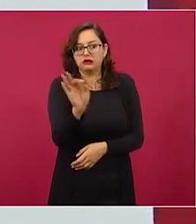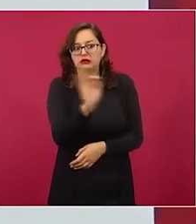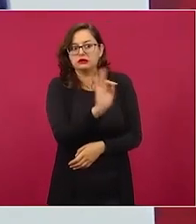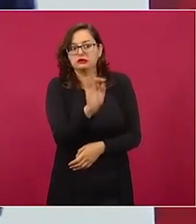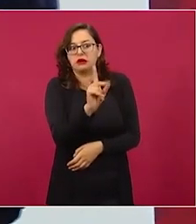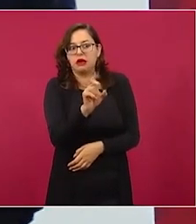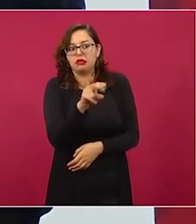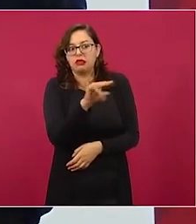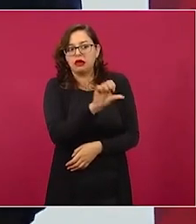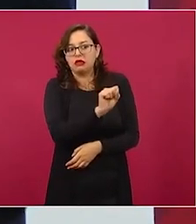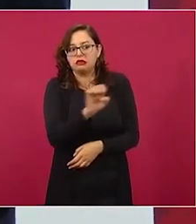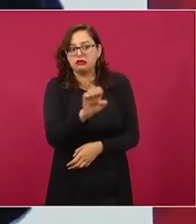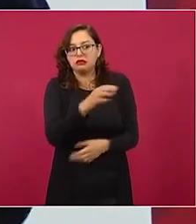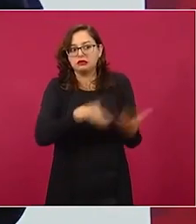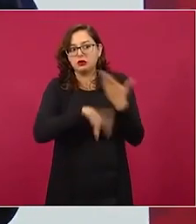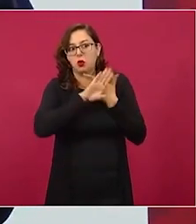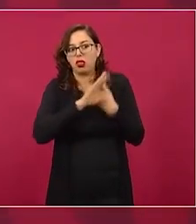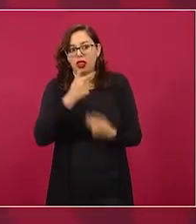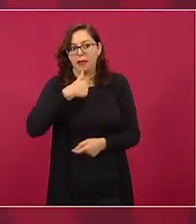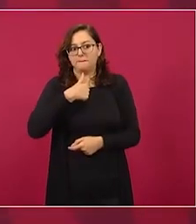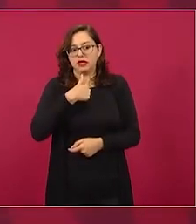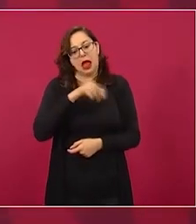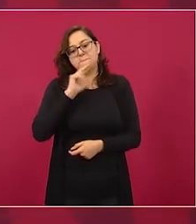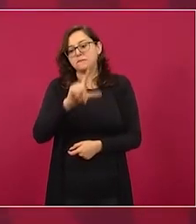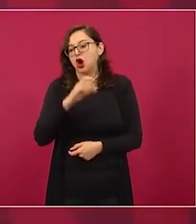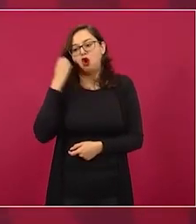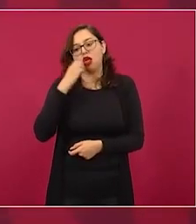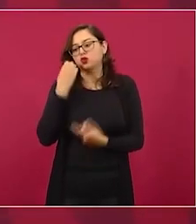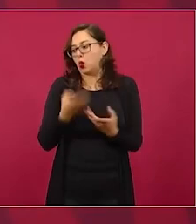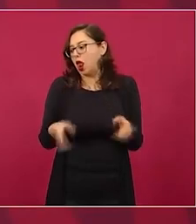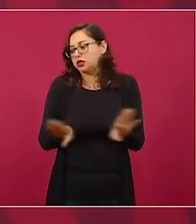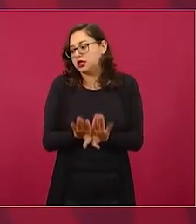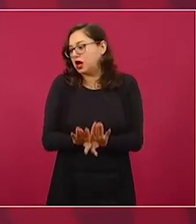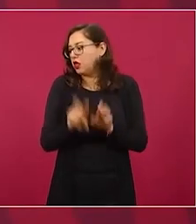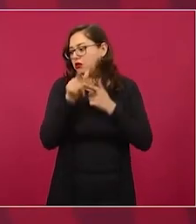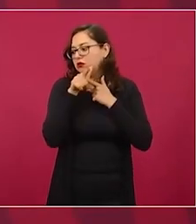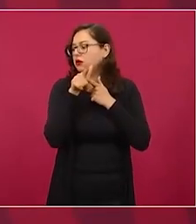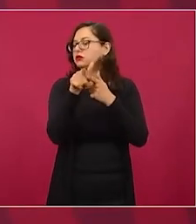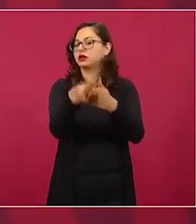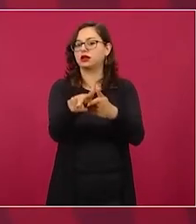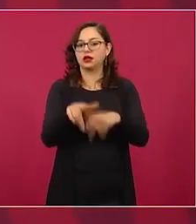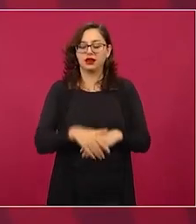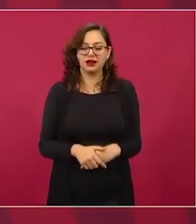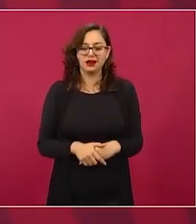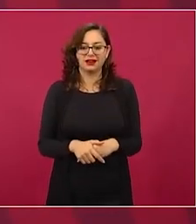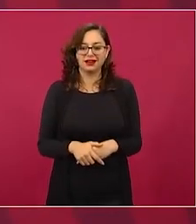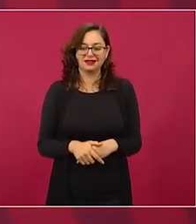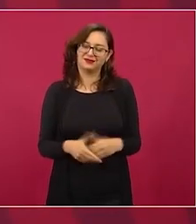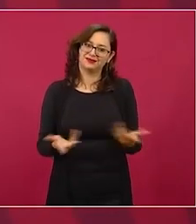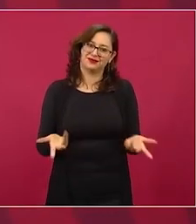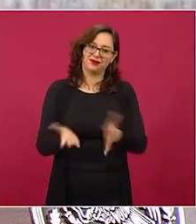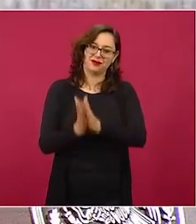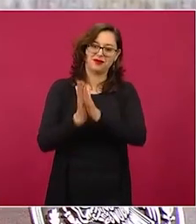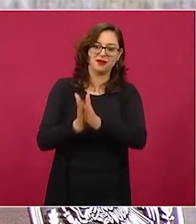entonces no abrimos las escuelas, imagínense si les hacemos caso.